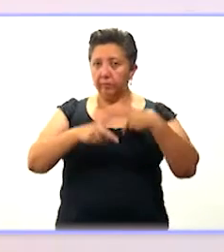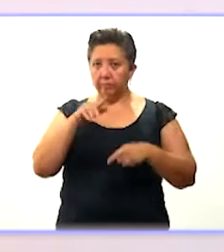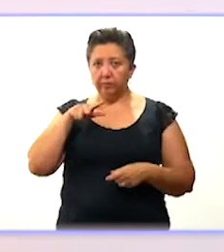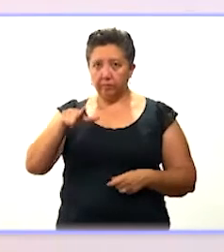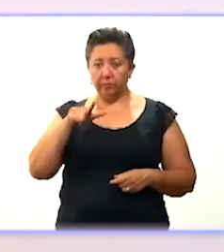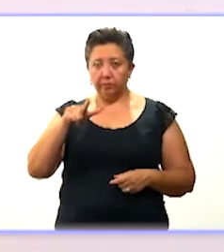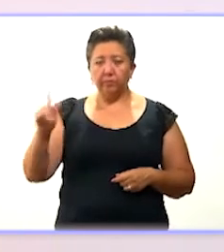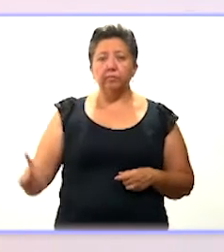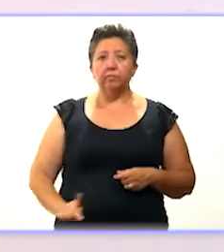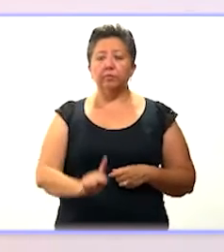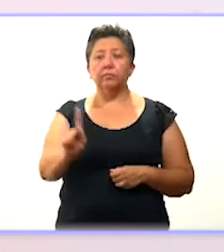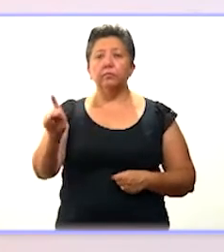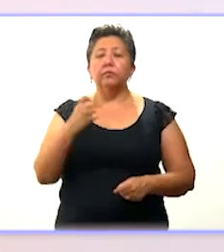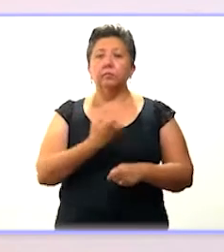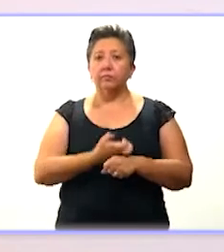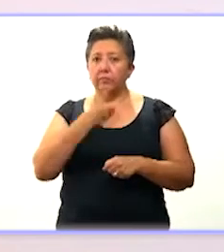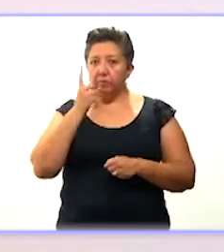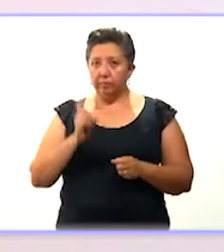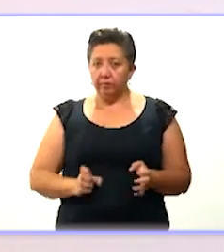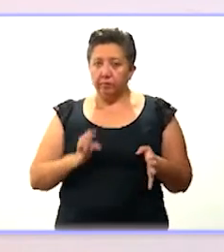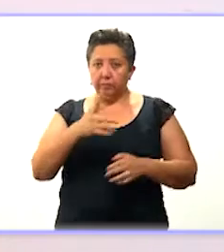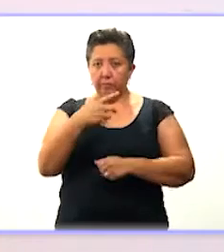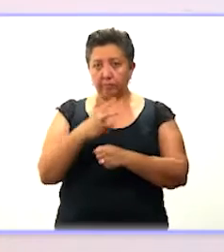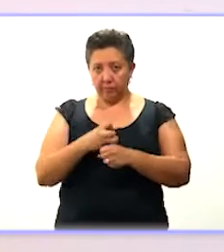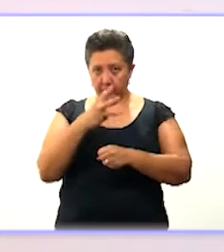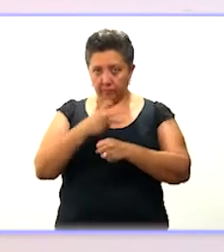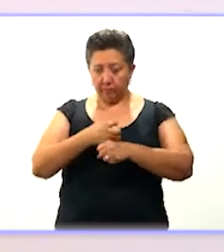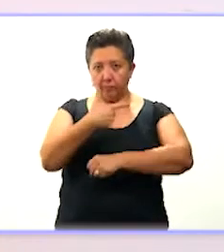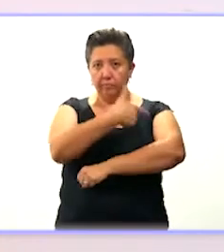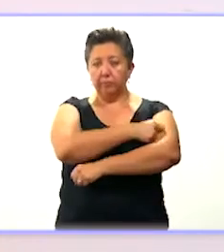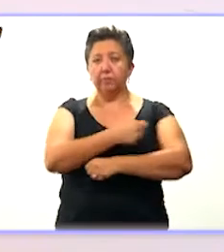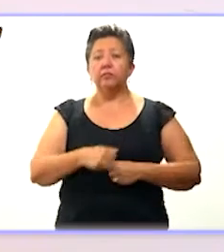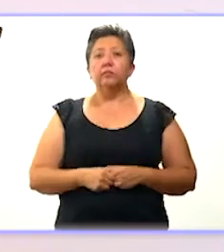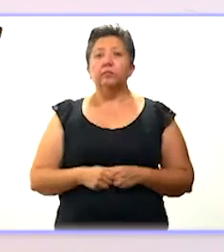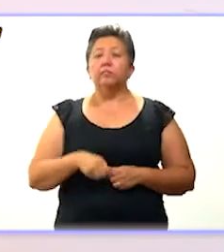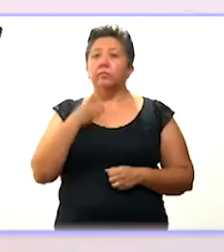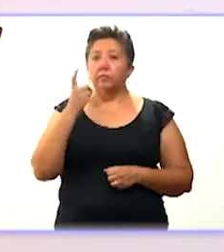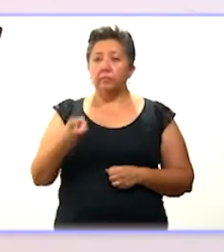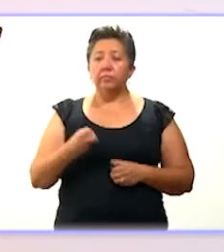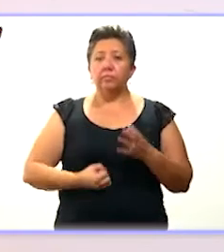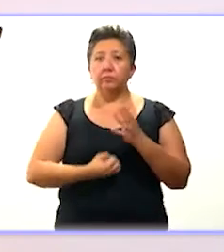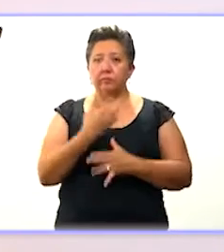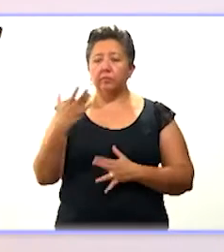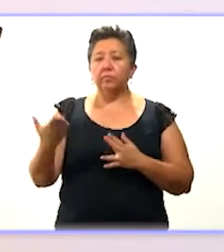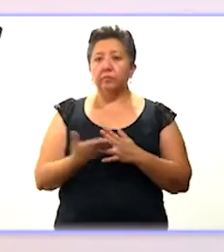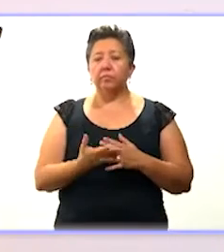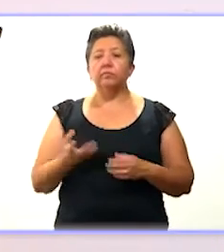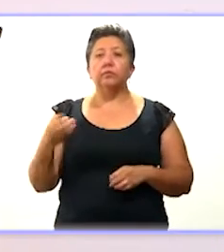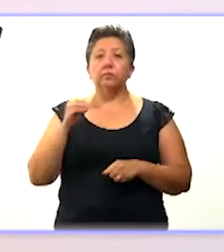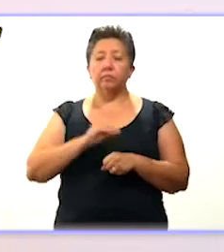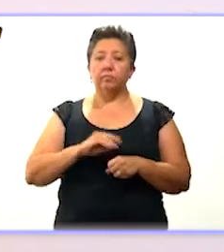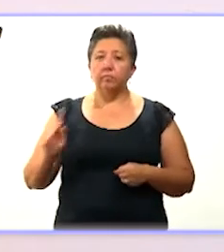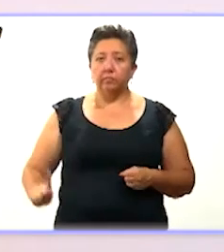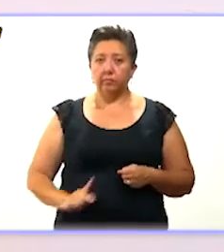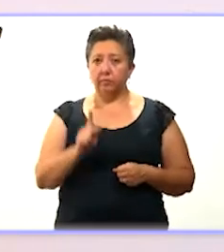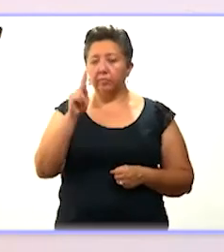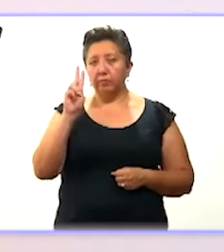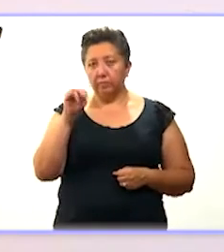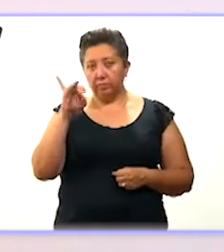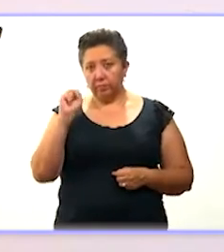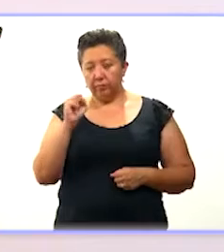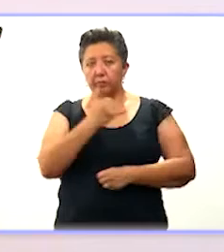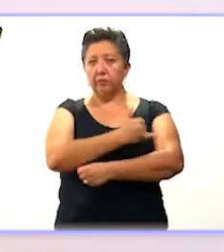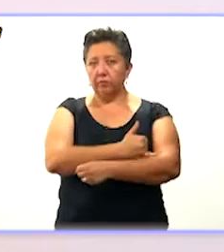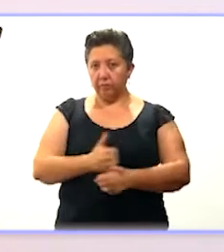17 municipios del interior del estado estarán recibiendo su refuerzo contra el coronavirus. En esta nueva fase están incluidos los municipios de Canacín,